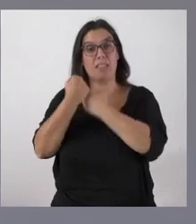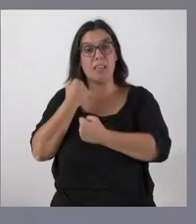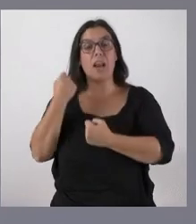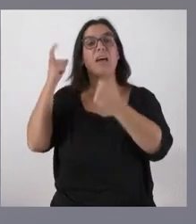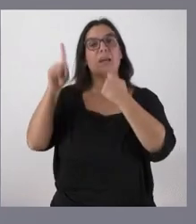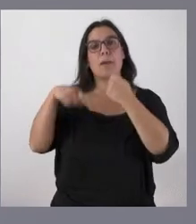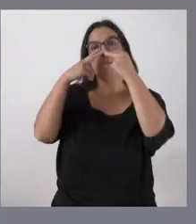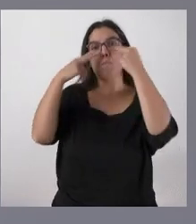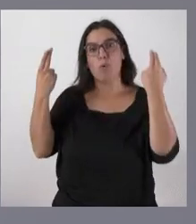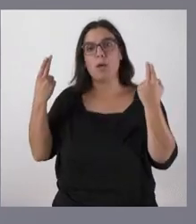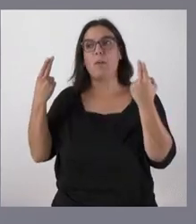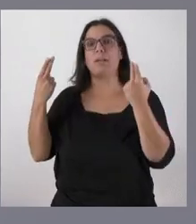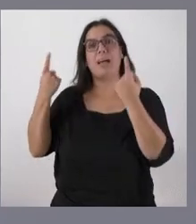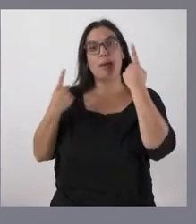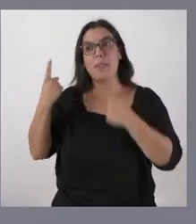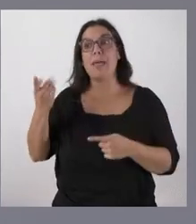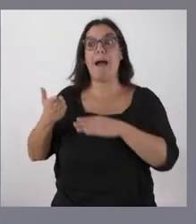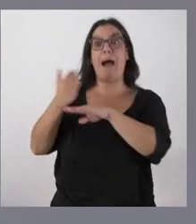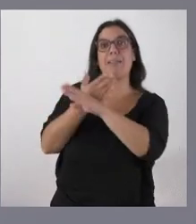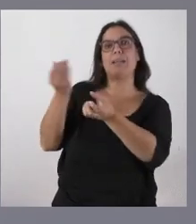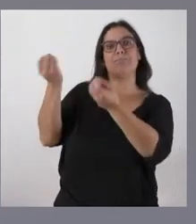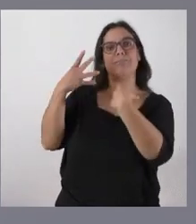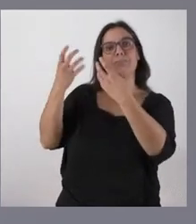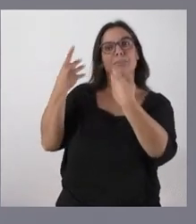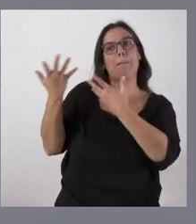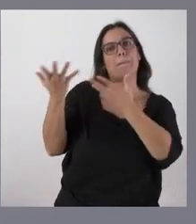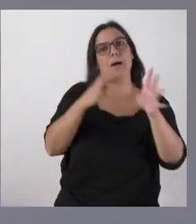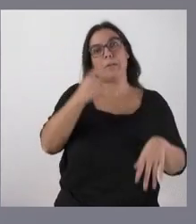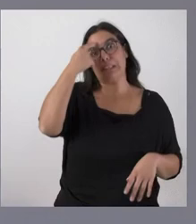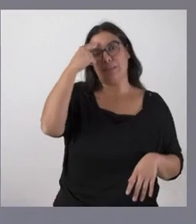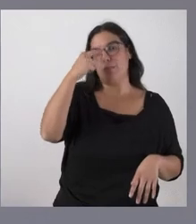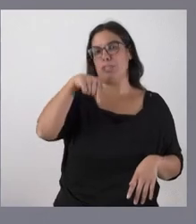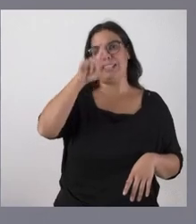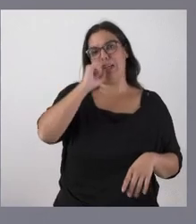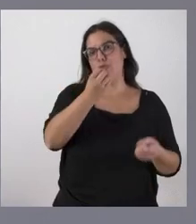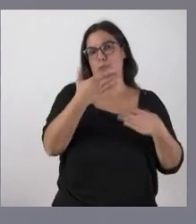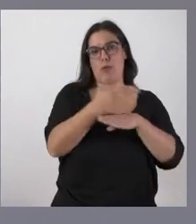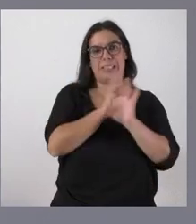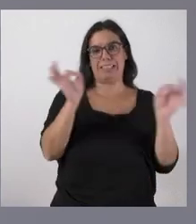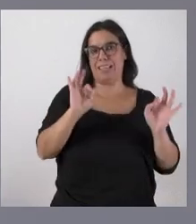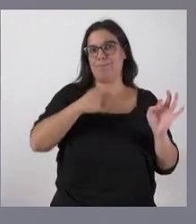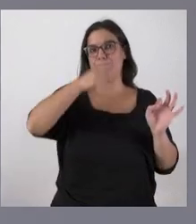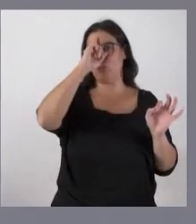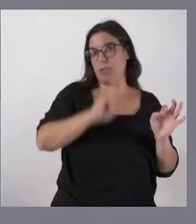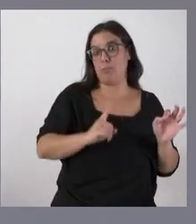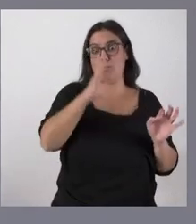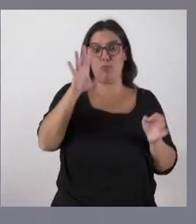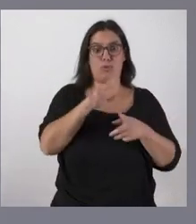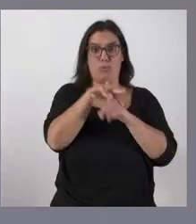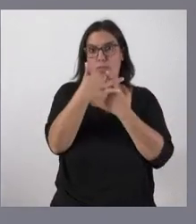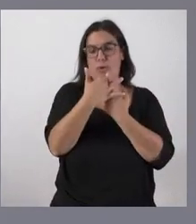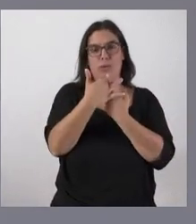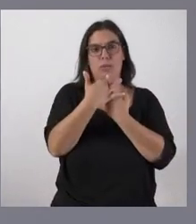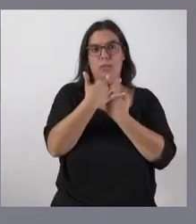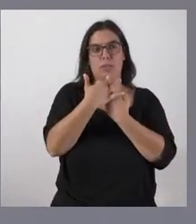públicamente a través de los medios de comunicación pues algunas informaciones que hoy se han dejado para última hora la variación tan importante en